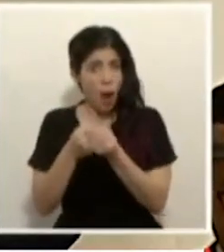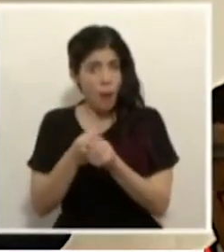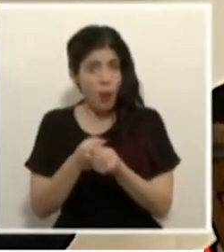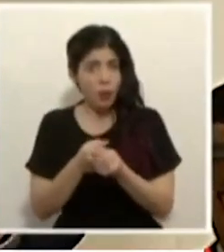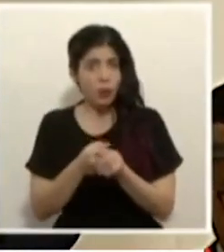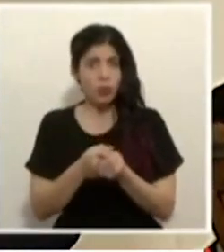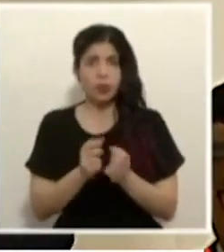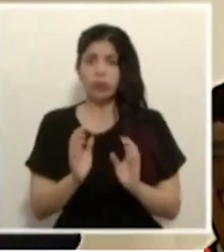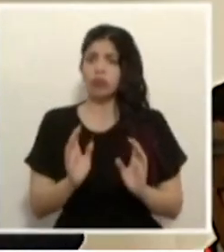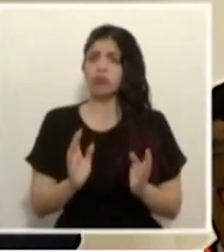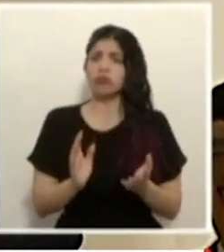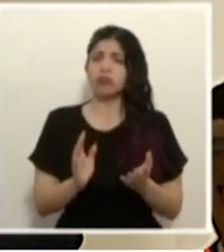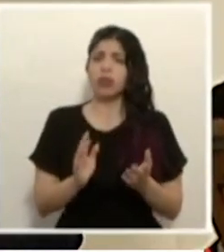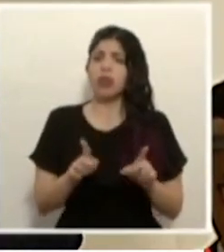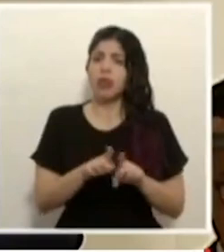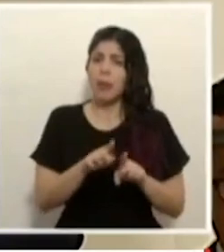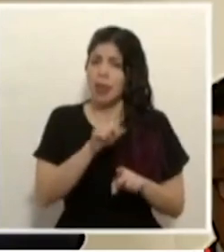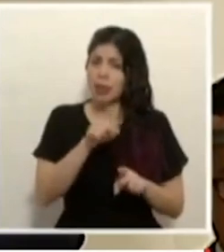impulsar también hay que esperar el momento para ello